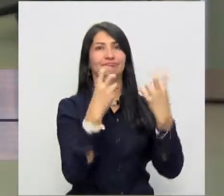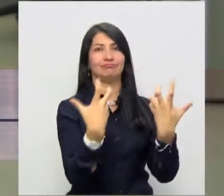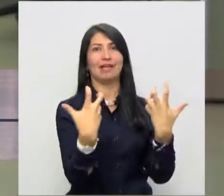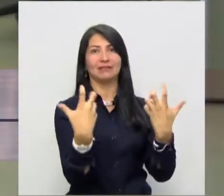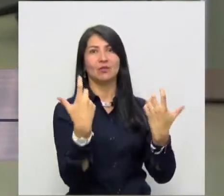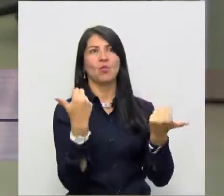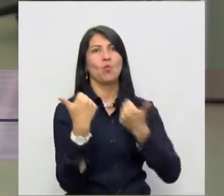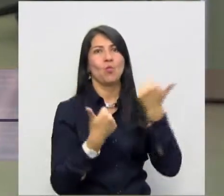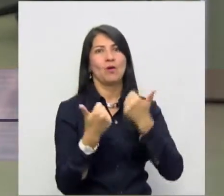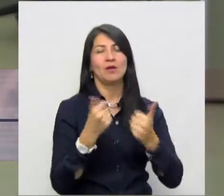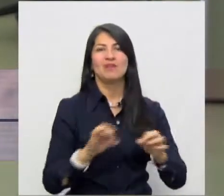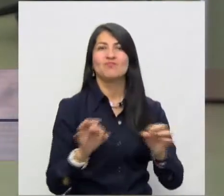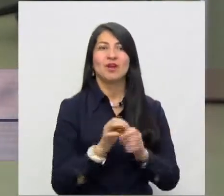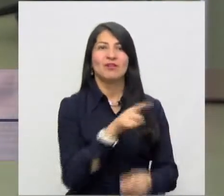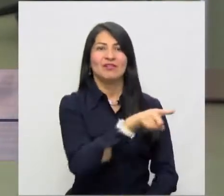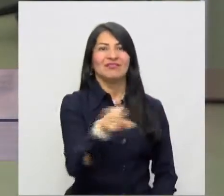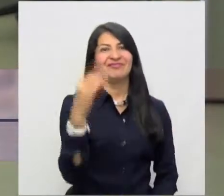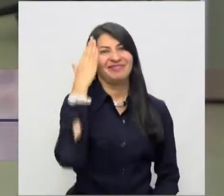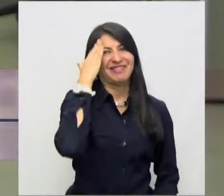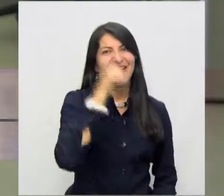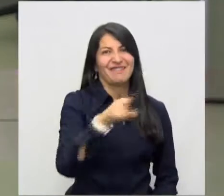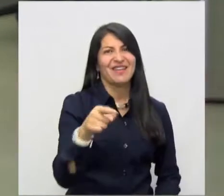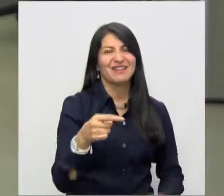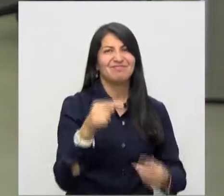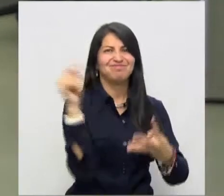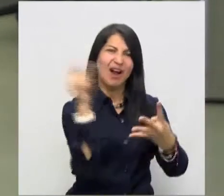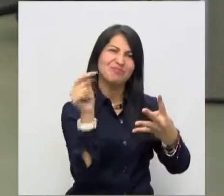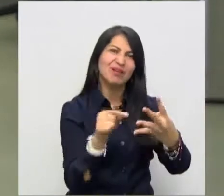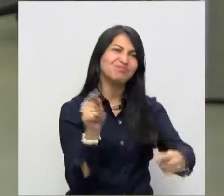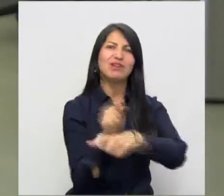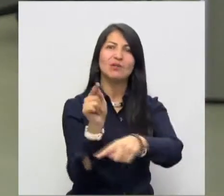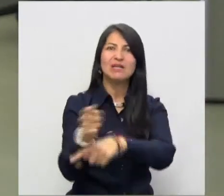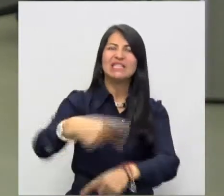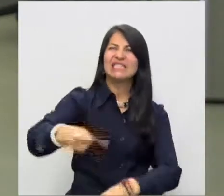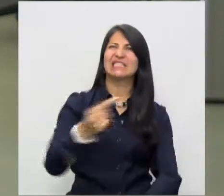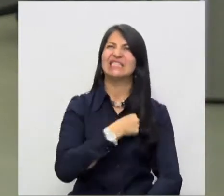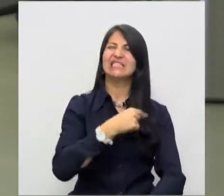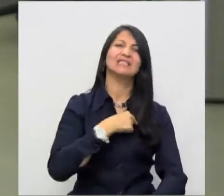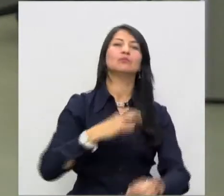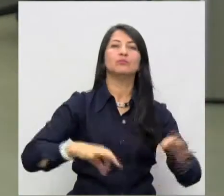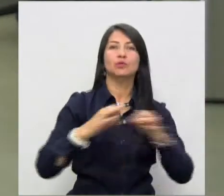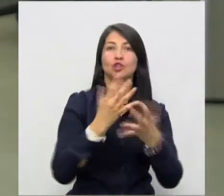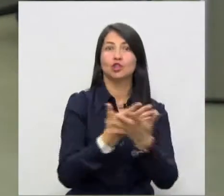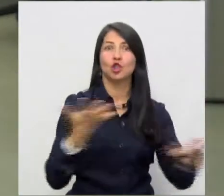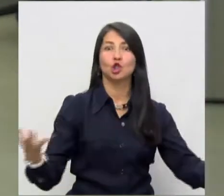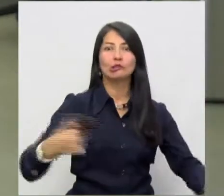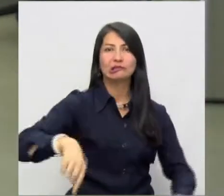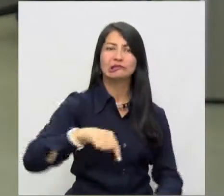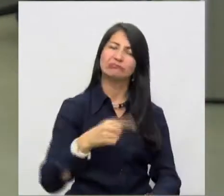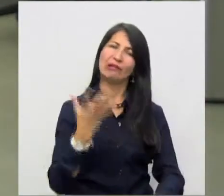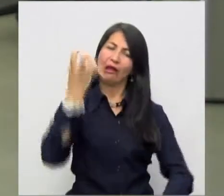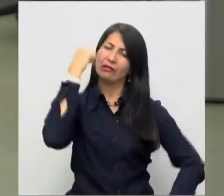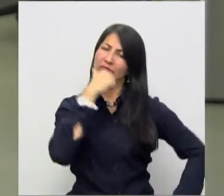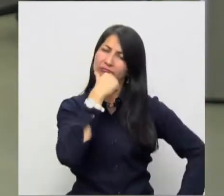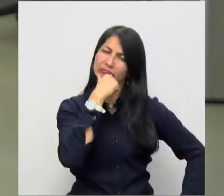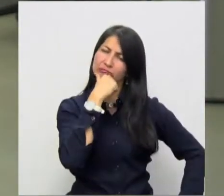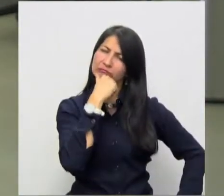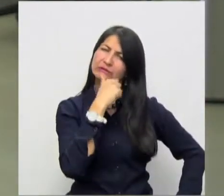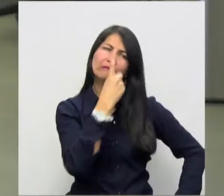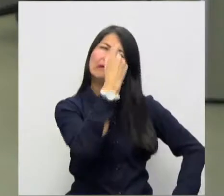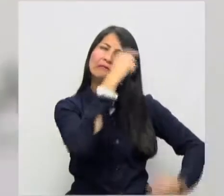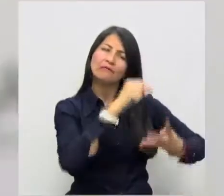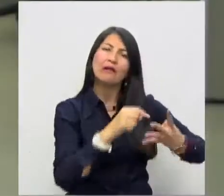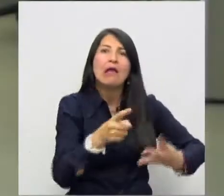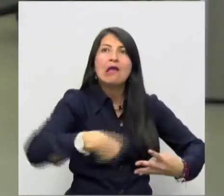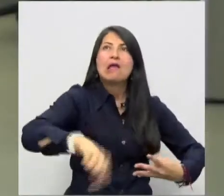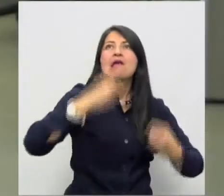puso el dedo en la llaga de muchos aspectos de la vida de los colombianos que no era evidente para